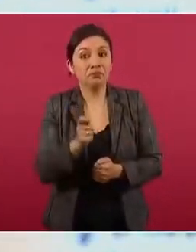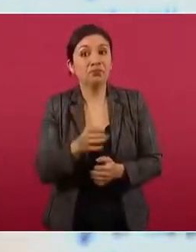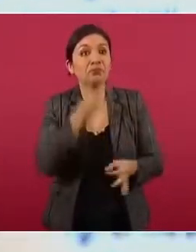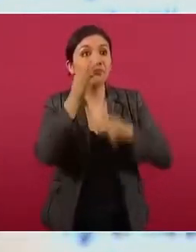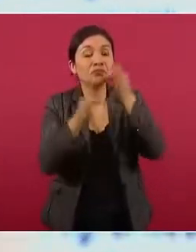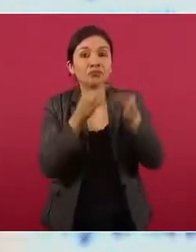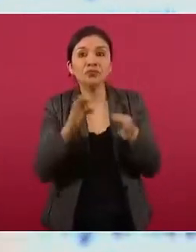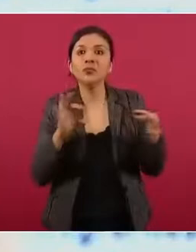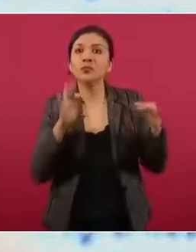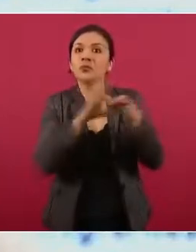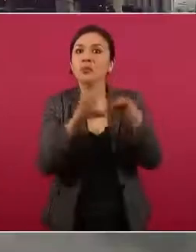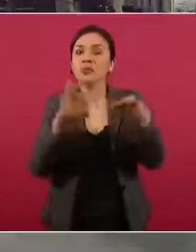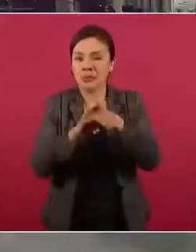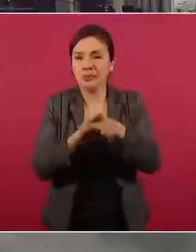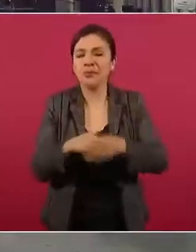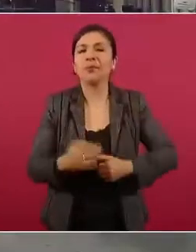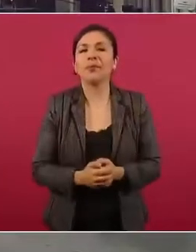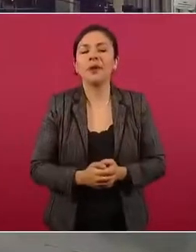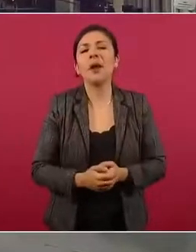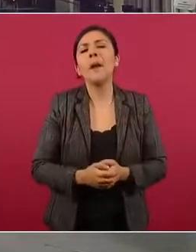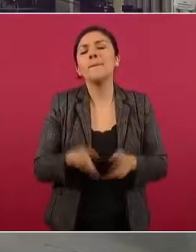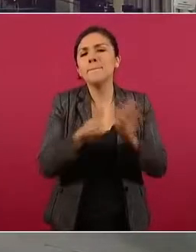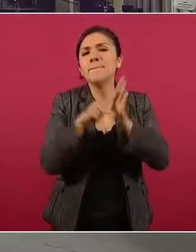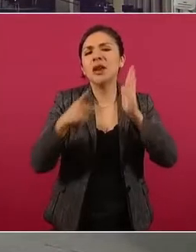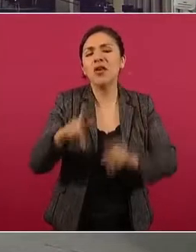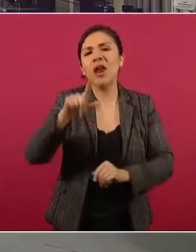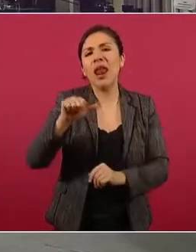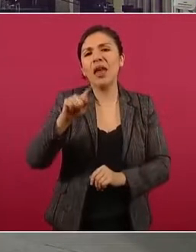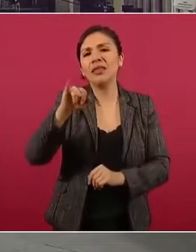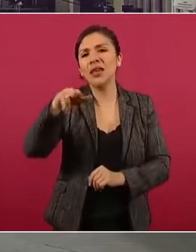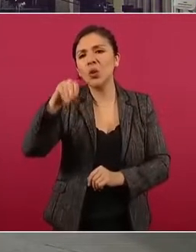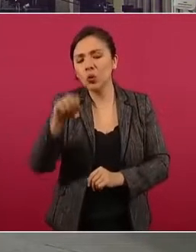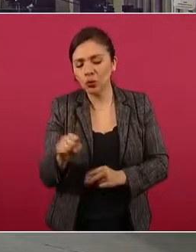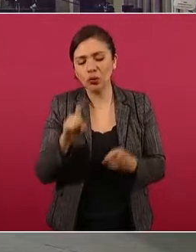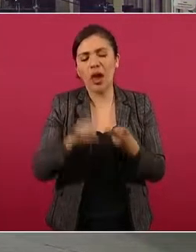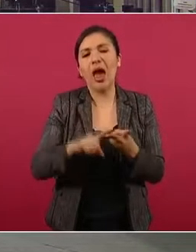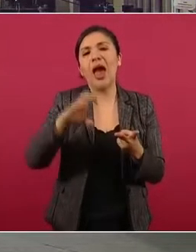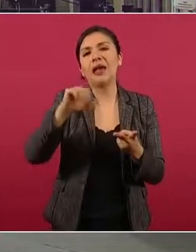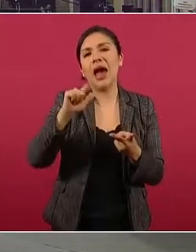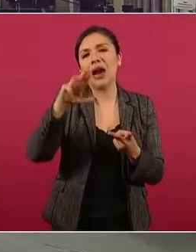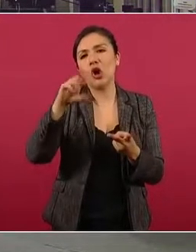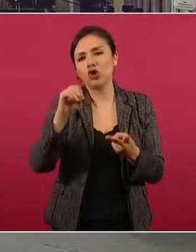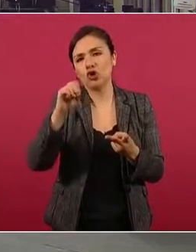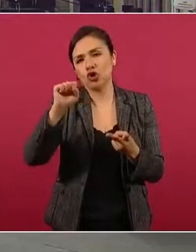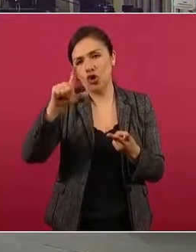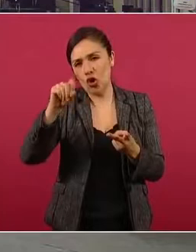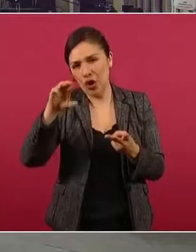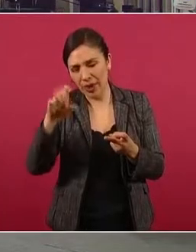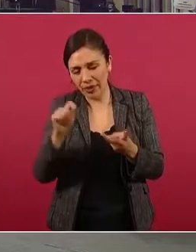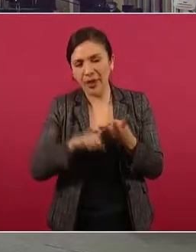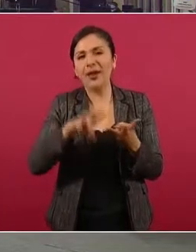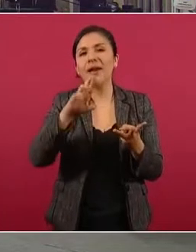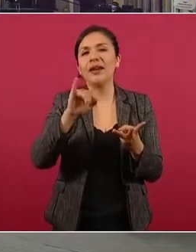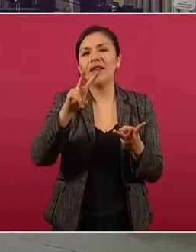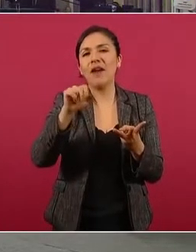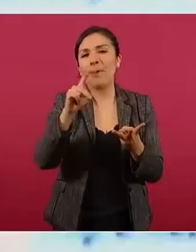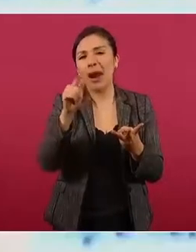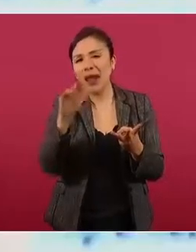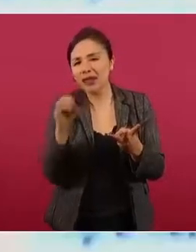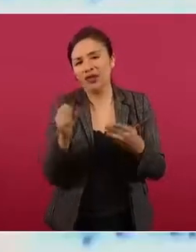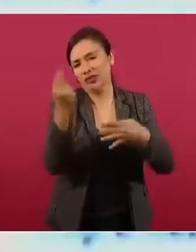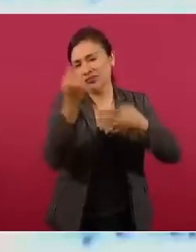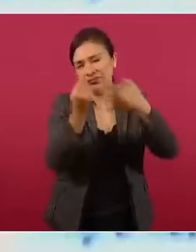medios. Medios como Latinos y periodistas como Carlos Loret de Mola, Raimundo Riva Palacio y otros